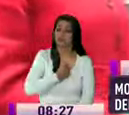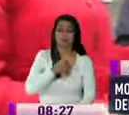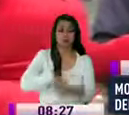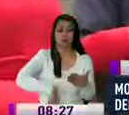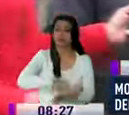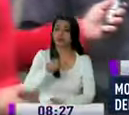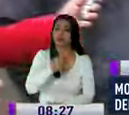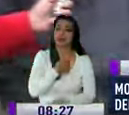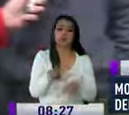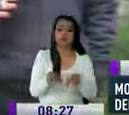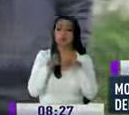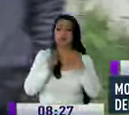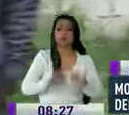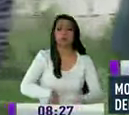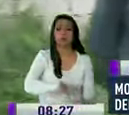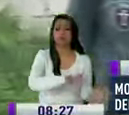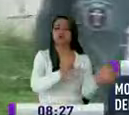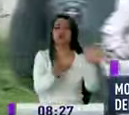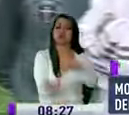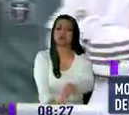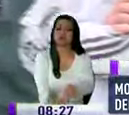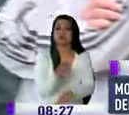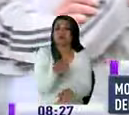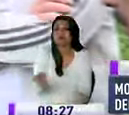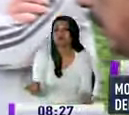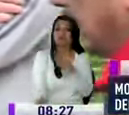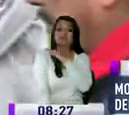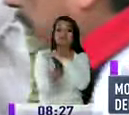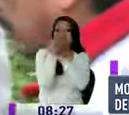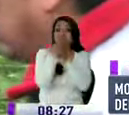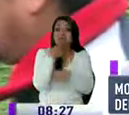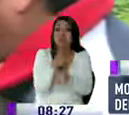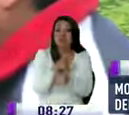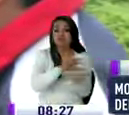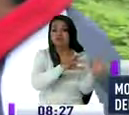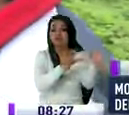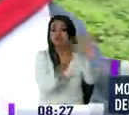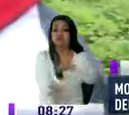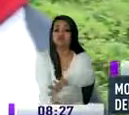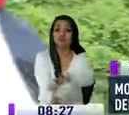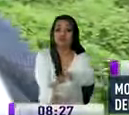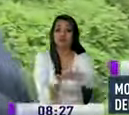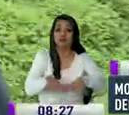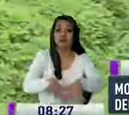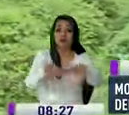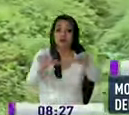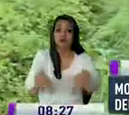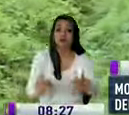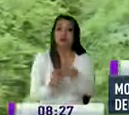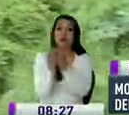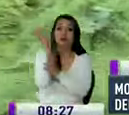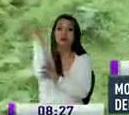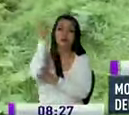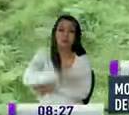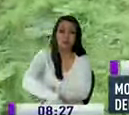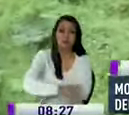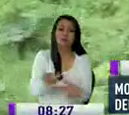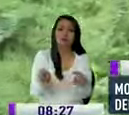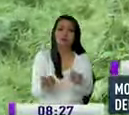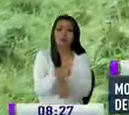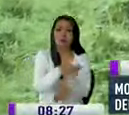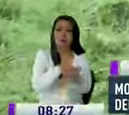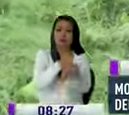entonces él no quiso caso sino que votó la tierra y hasta tumbó un árbol que está